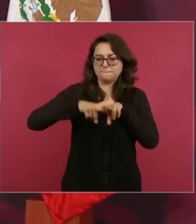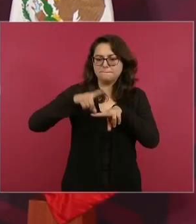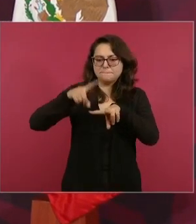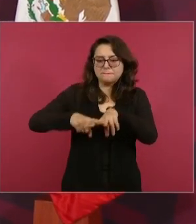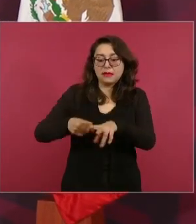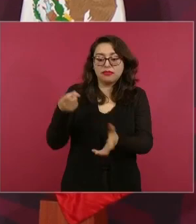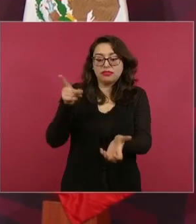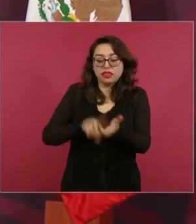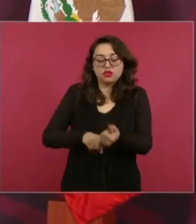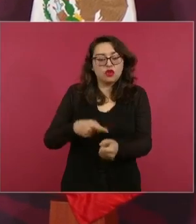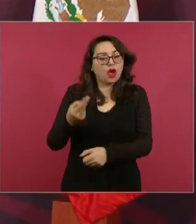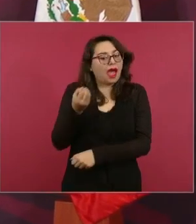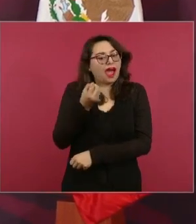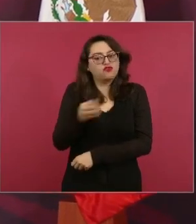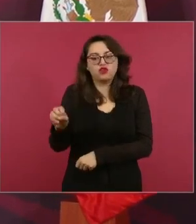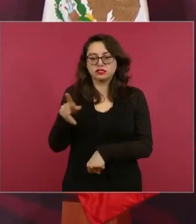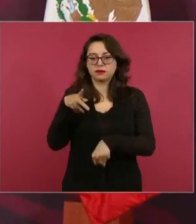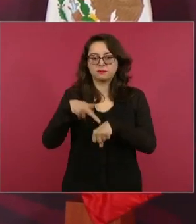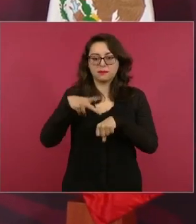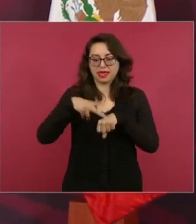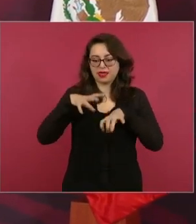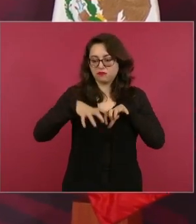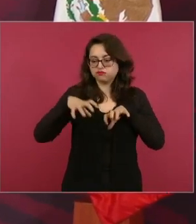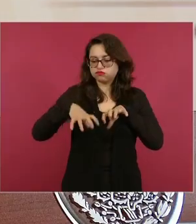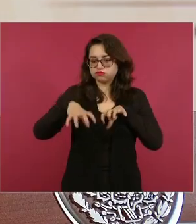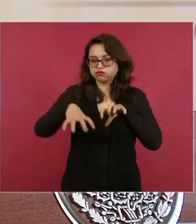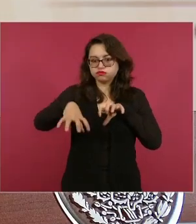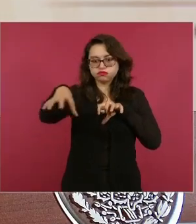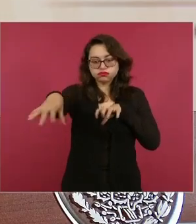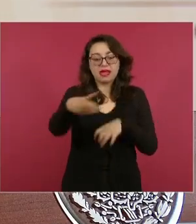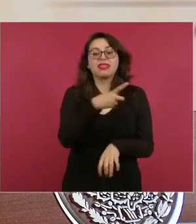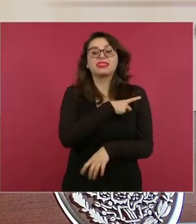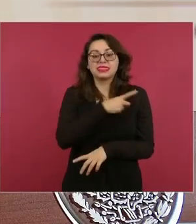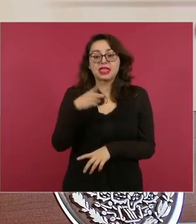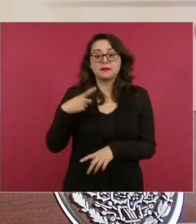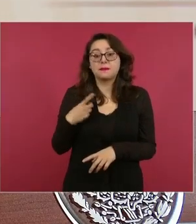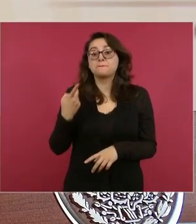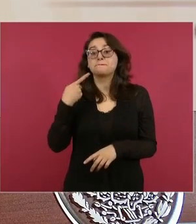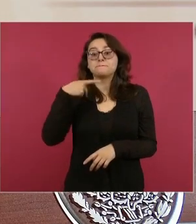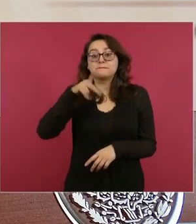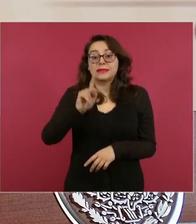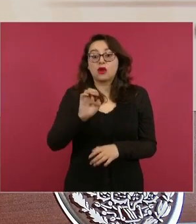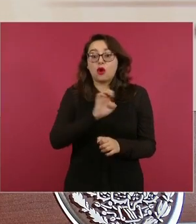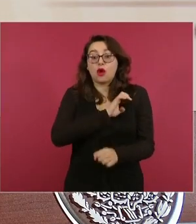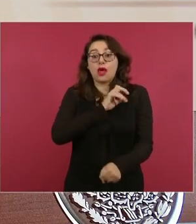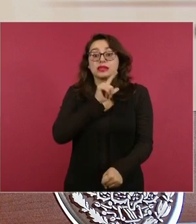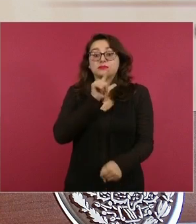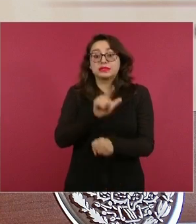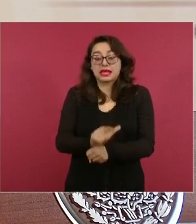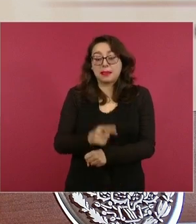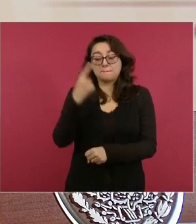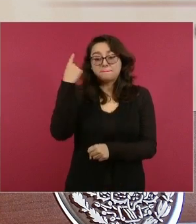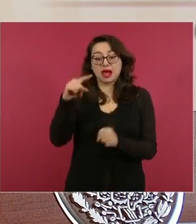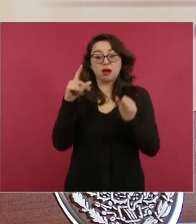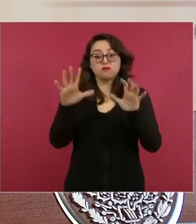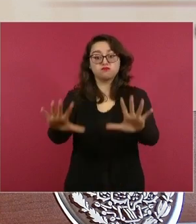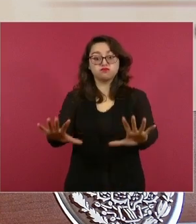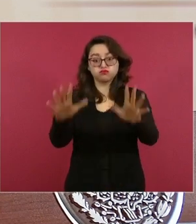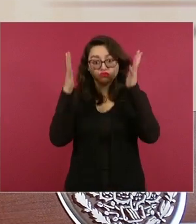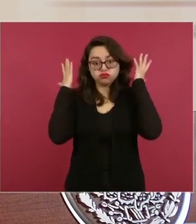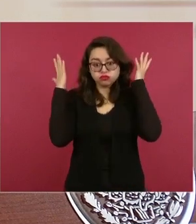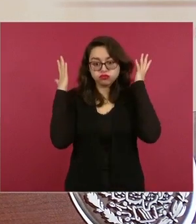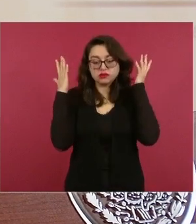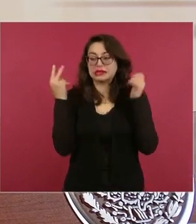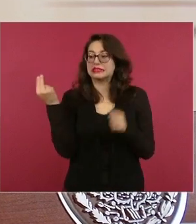y no es cualquier piedra para trenes de alta velocidad se